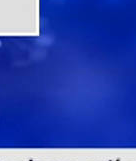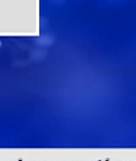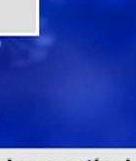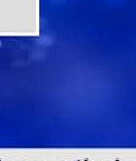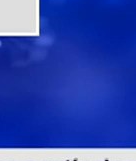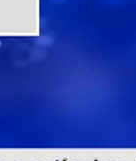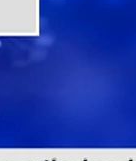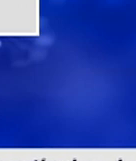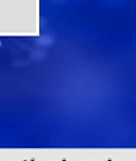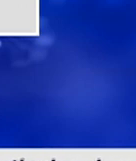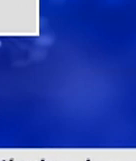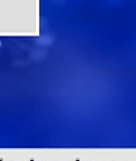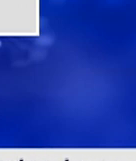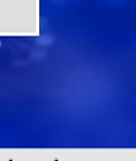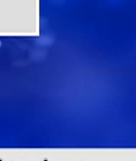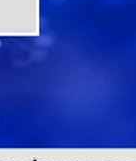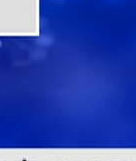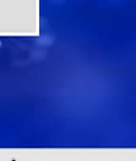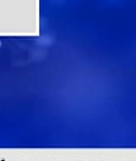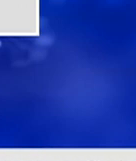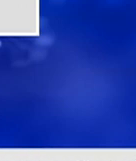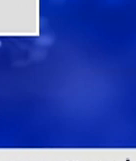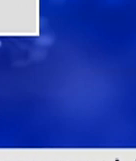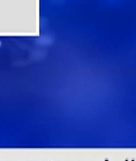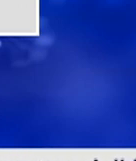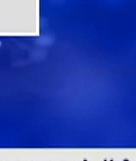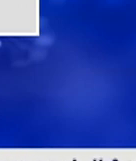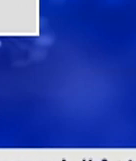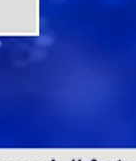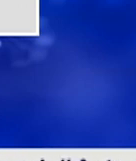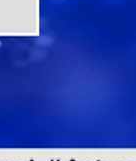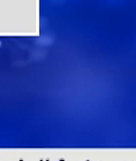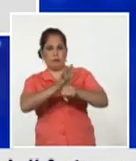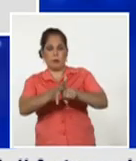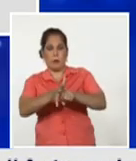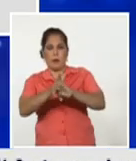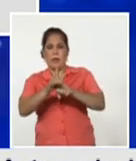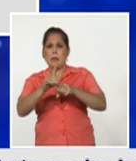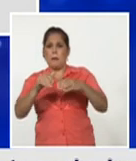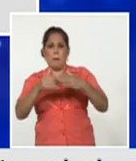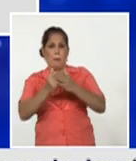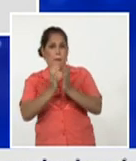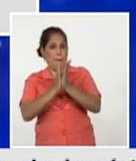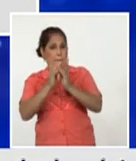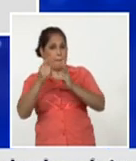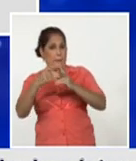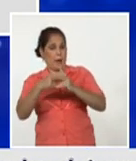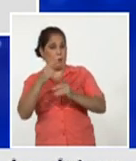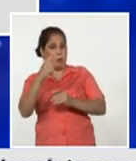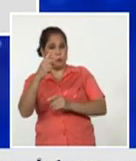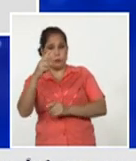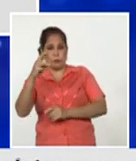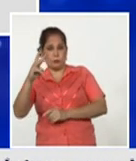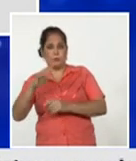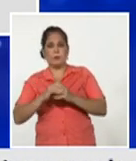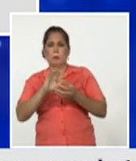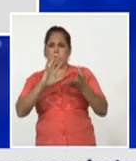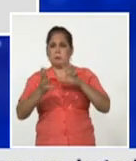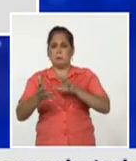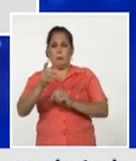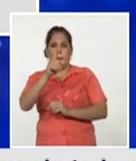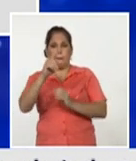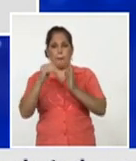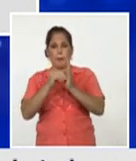.092 pacientes con COVID en los primeros cinco días promediándose 1.018